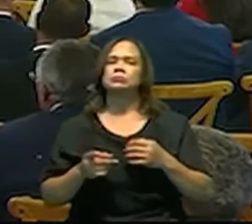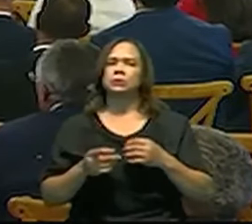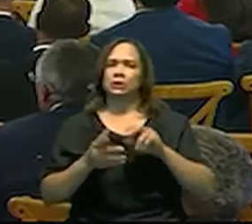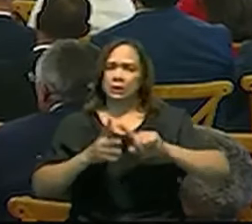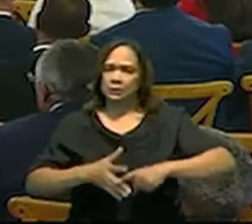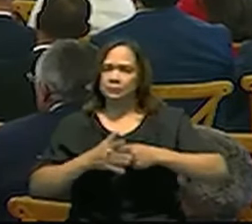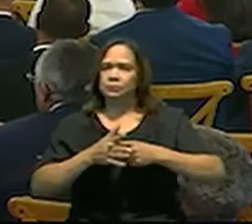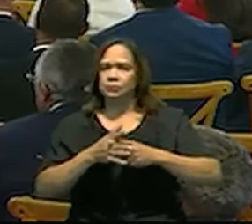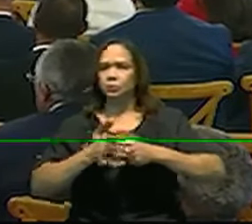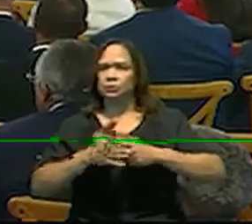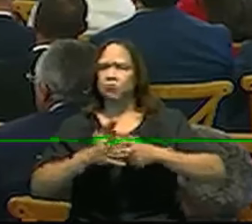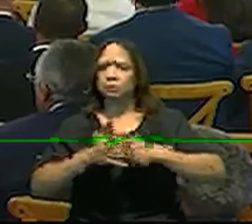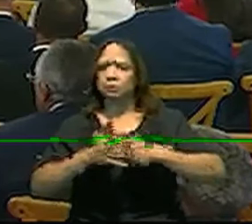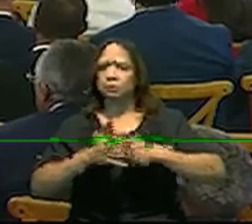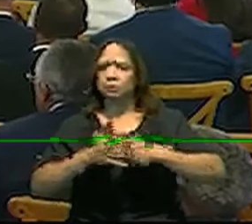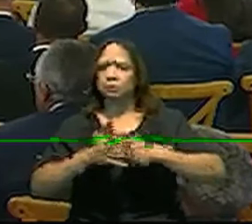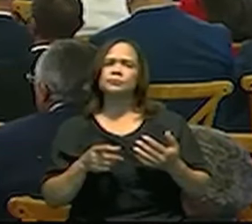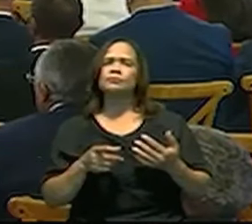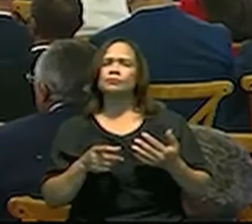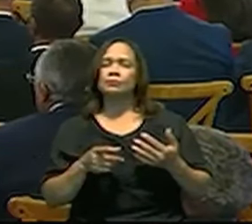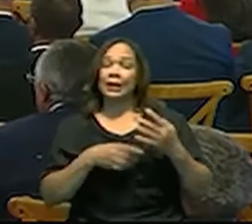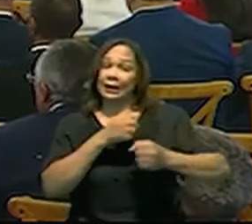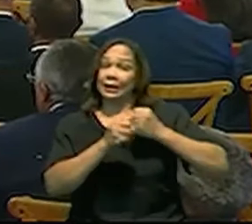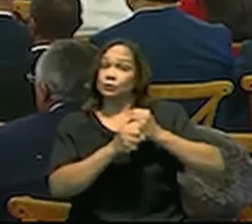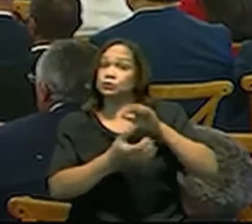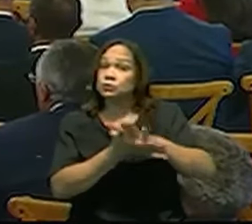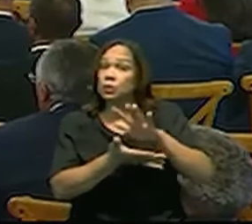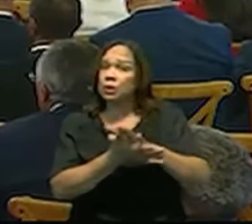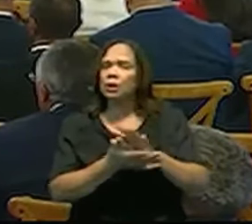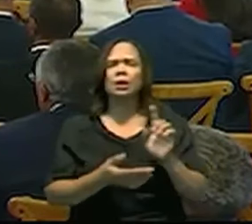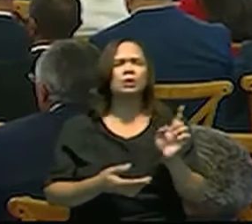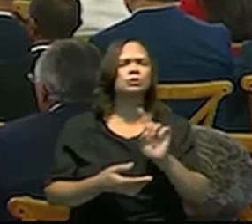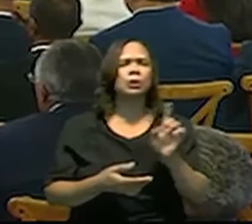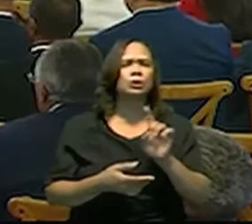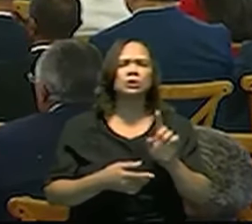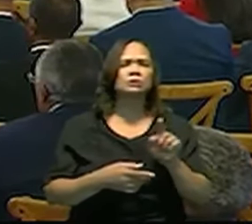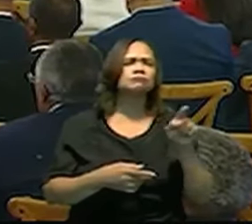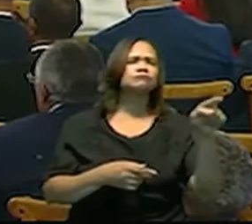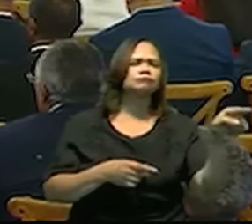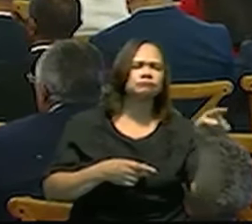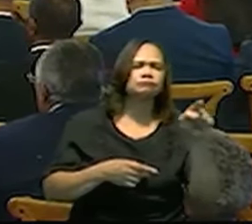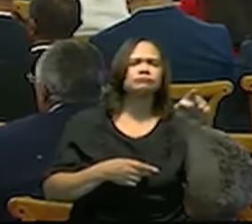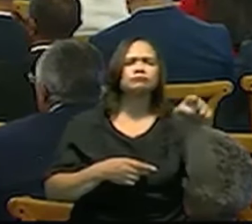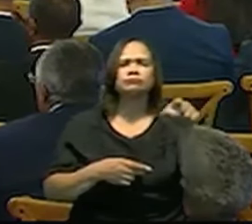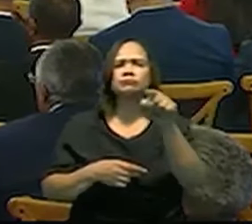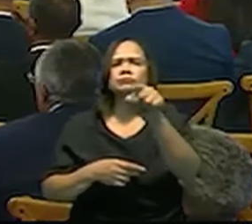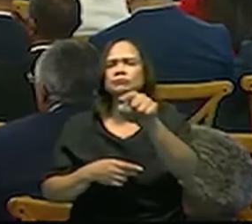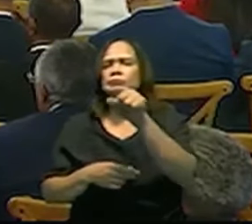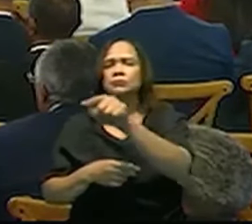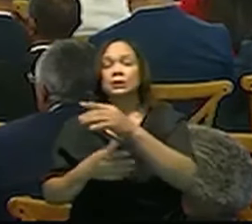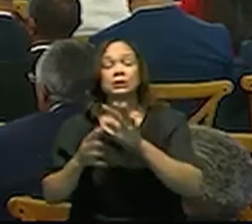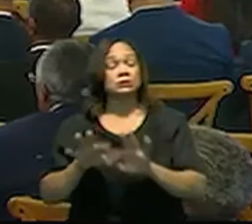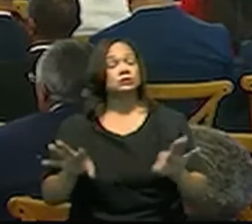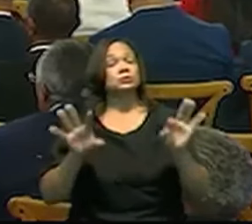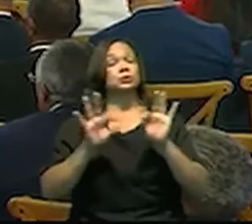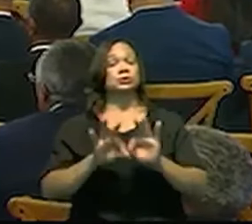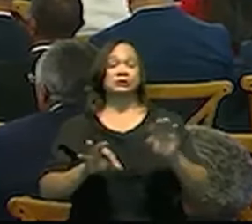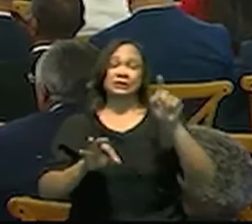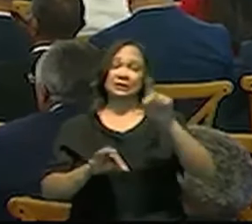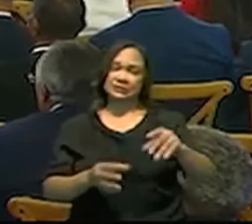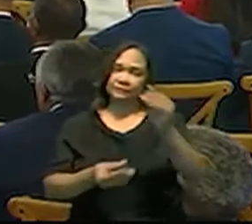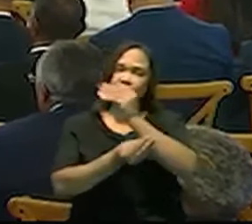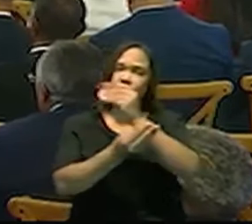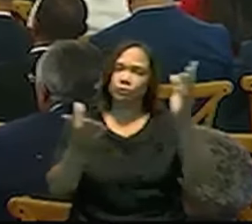inicio del año escolar, a dónde deben dirigirse los estudiantes. Eso es algo que debe de